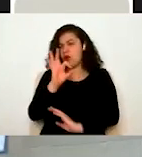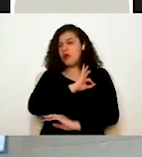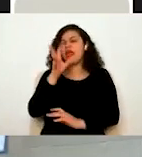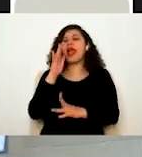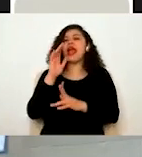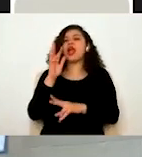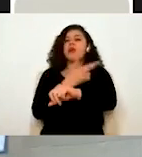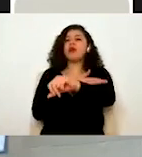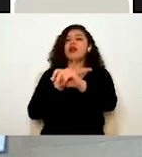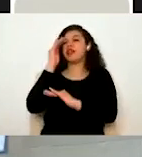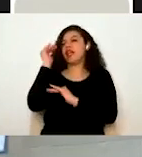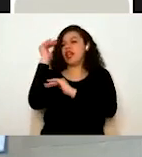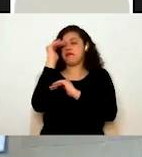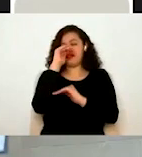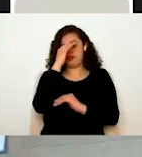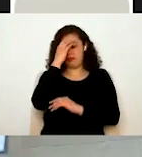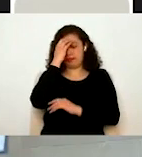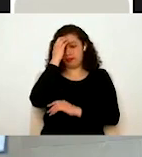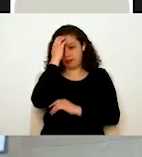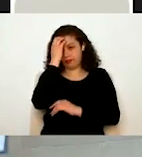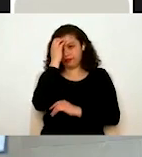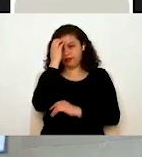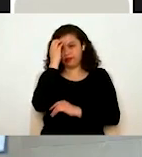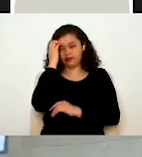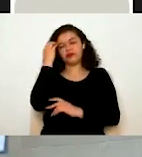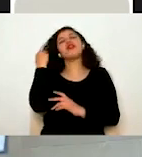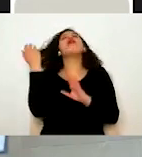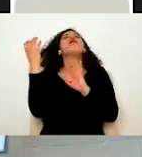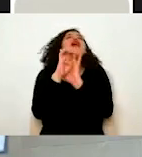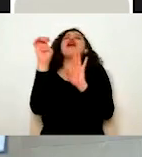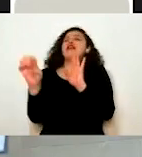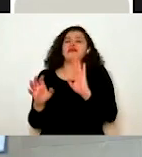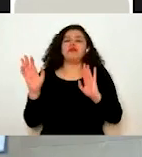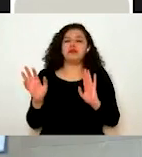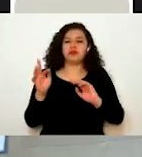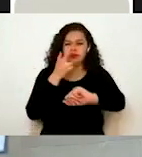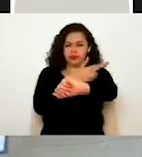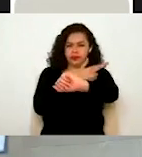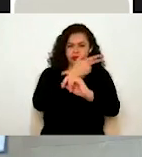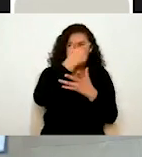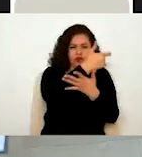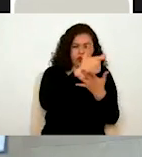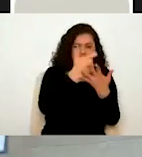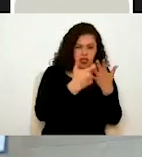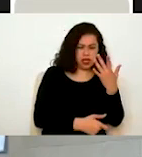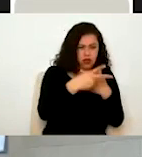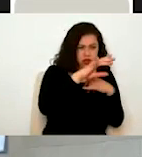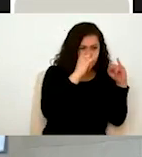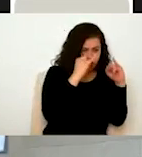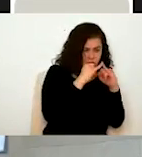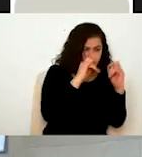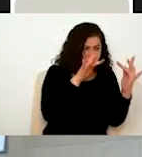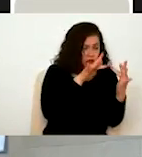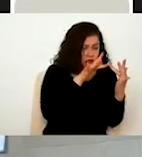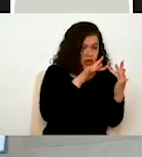ustedes nos indiquen, ¿no? Es decir, a lo mejor, y como un ejemplo, un contador, por ejemplo, que está en su institución no tendría que ver a lo